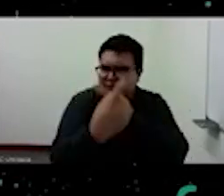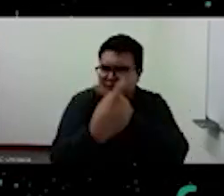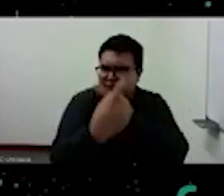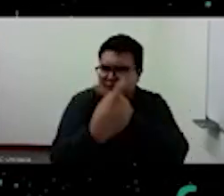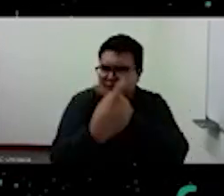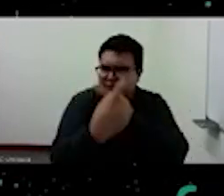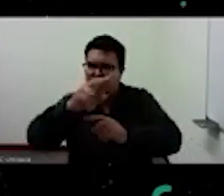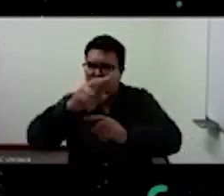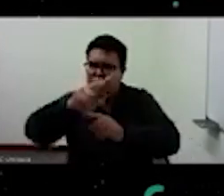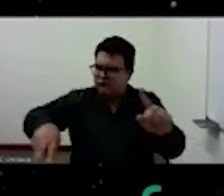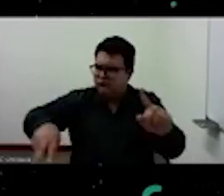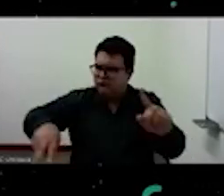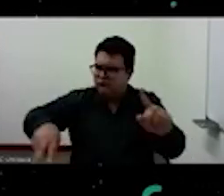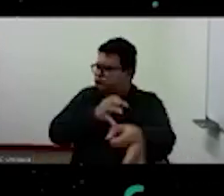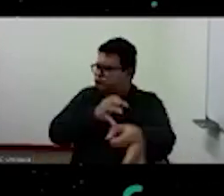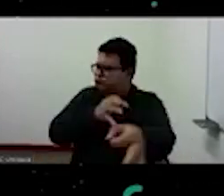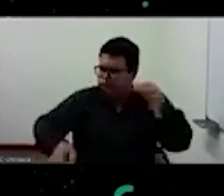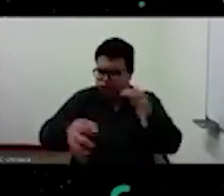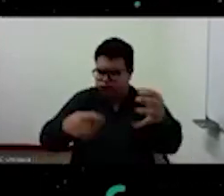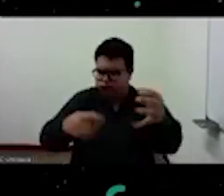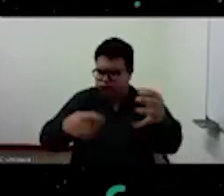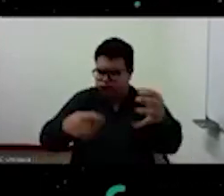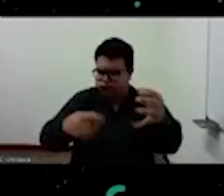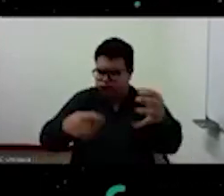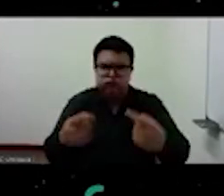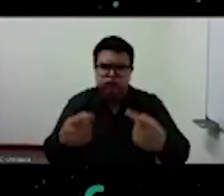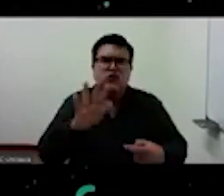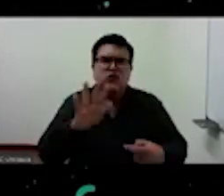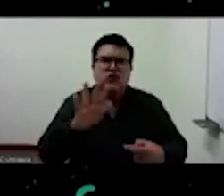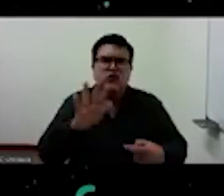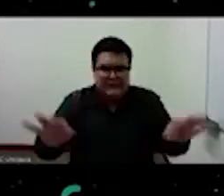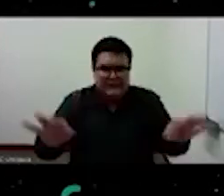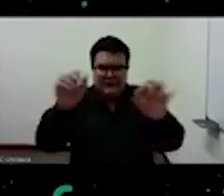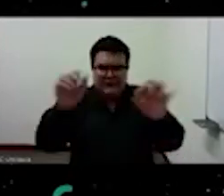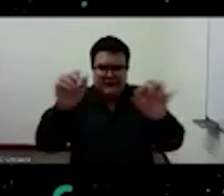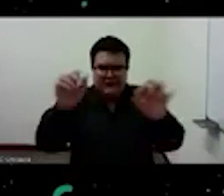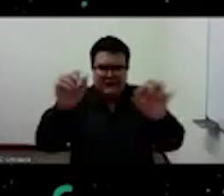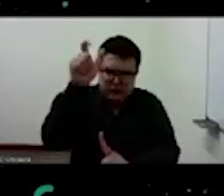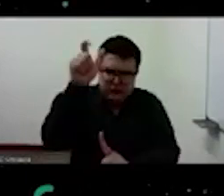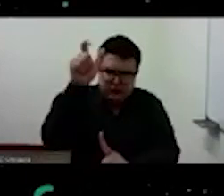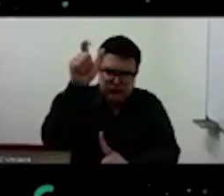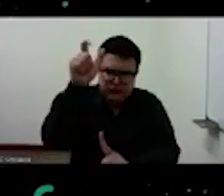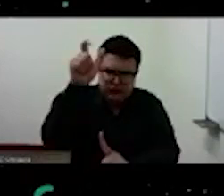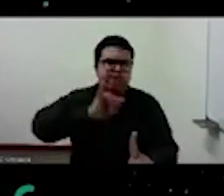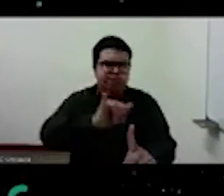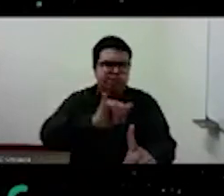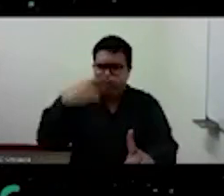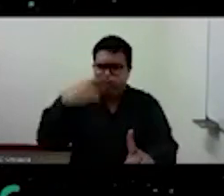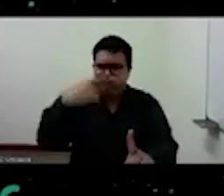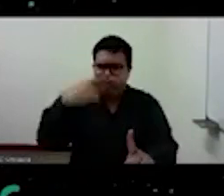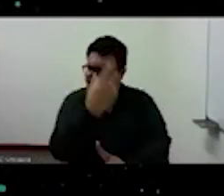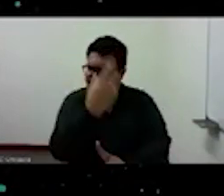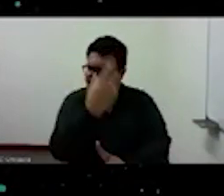punto de vista de la subjetividad misma en su